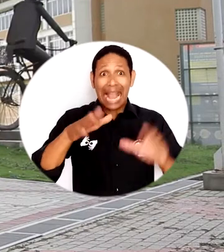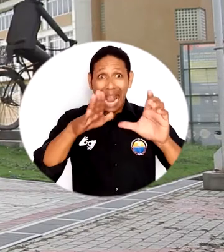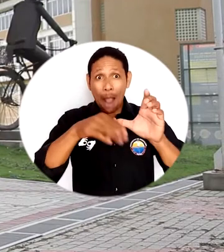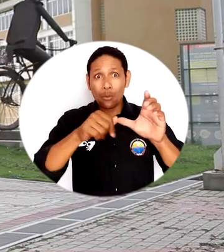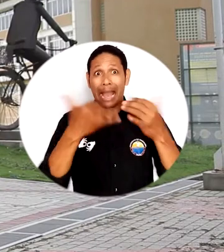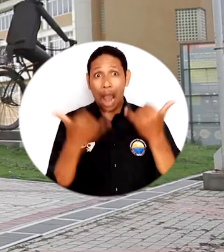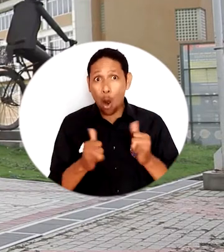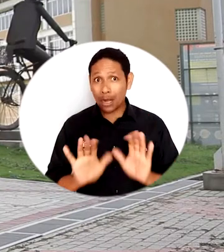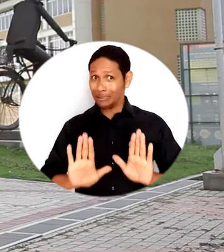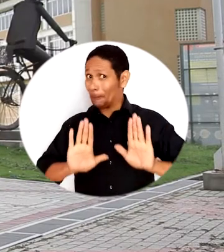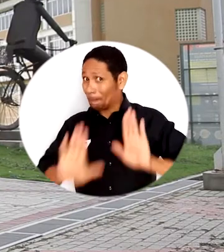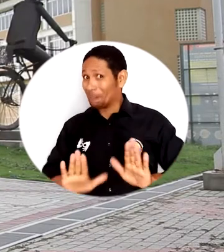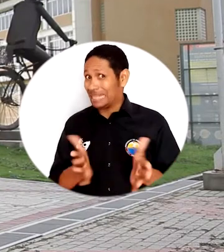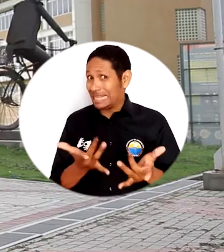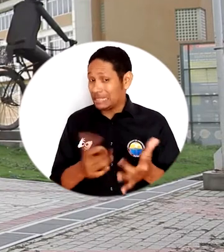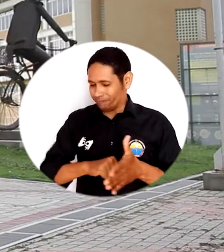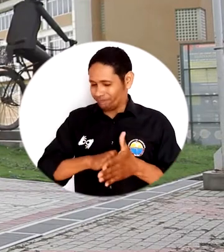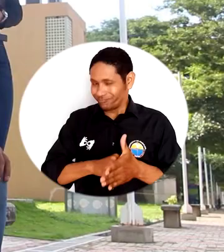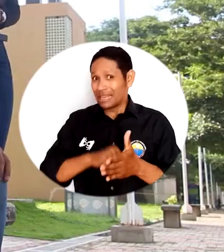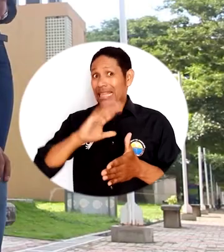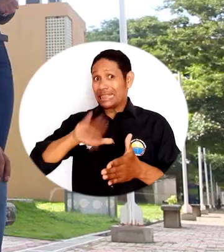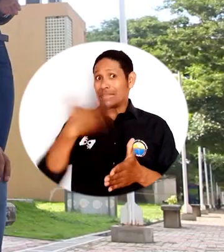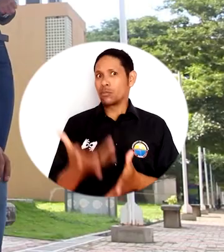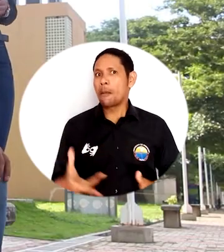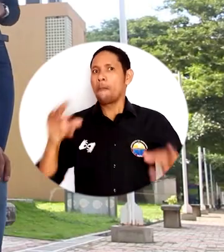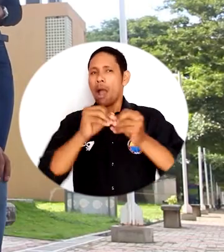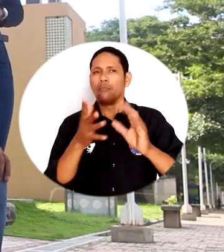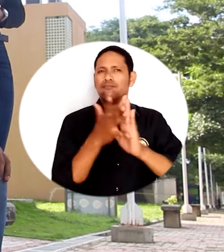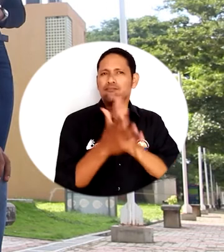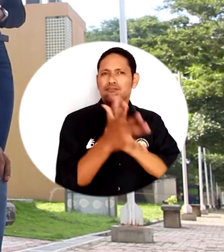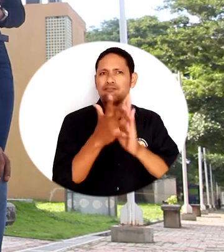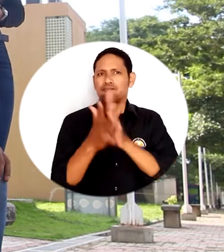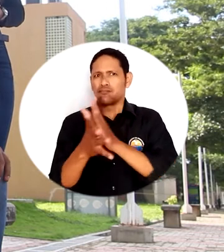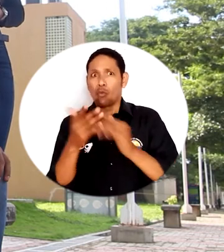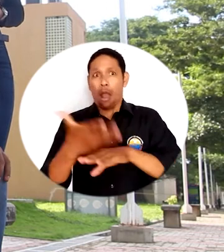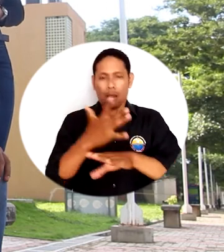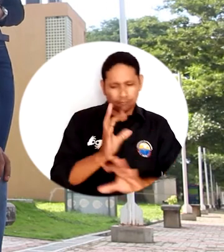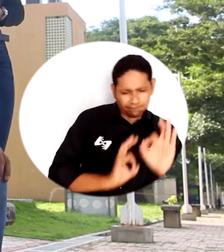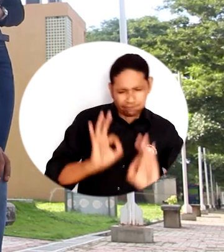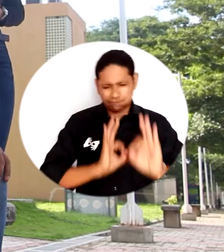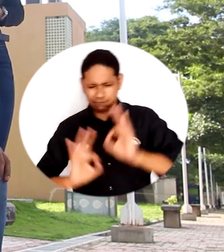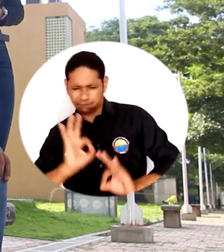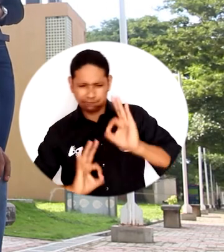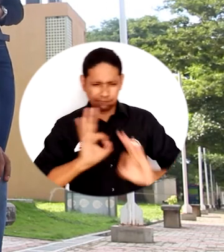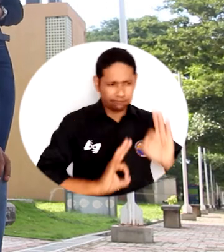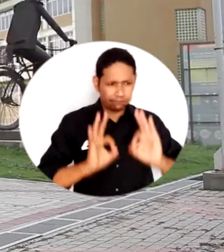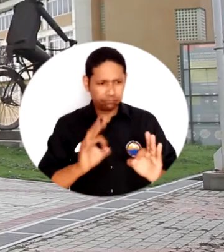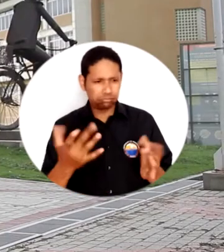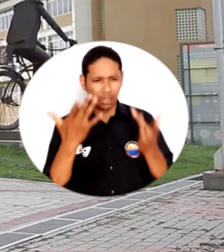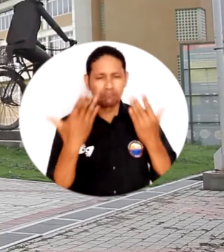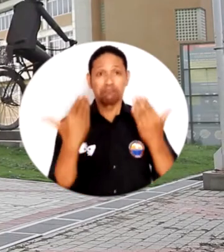Estamos en el Campus TV, vamos a una pausa institucional y en instantes conoceremos detalles sobre la preparación de la visita de pares para